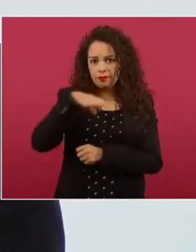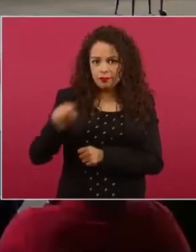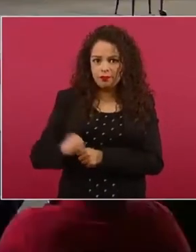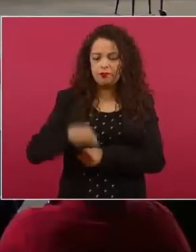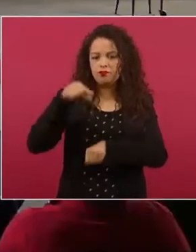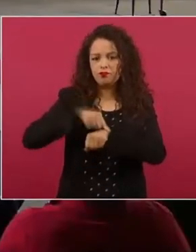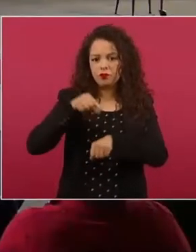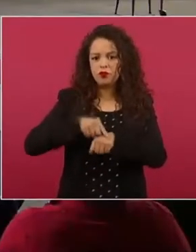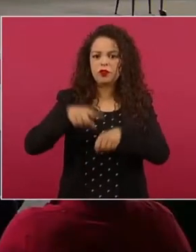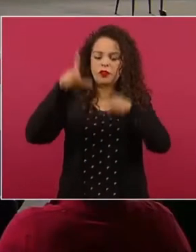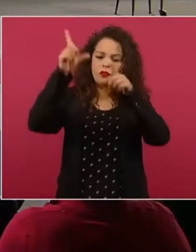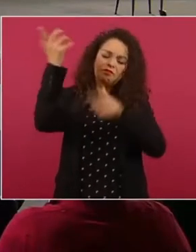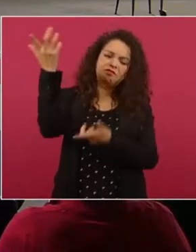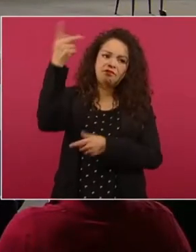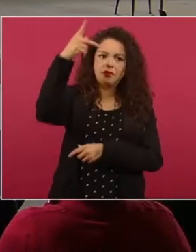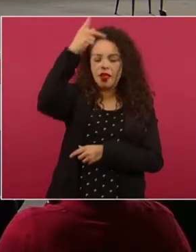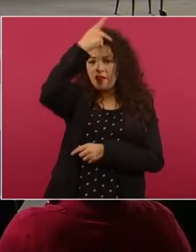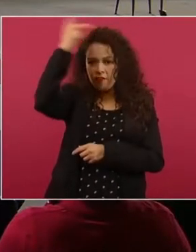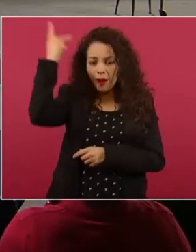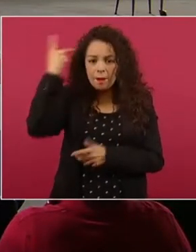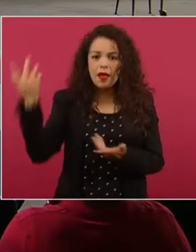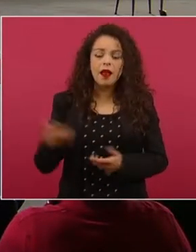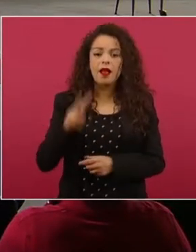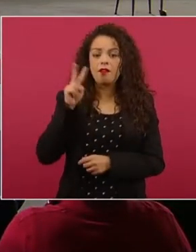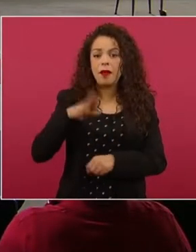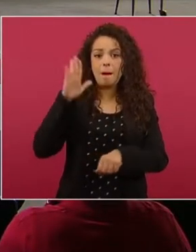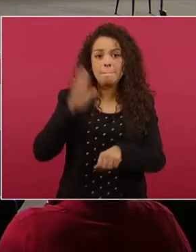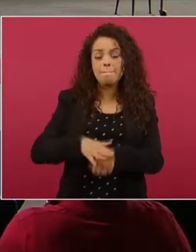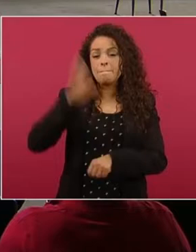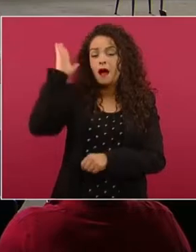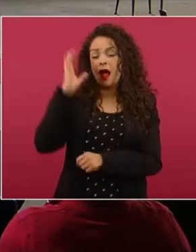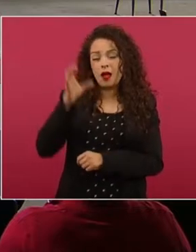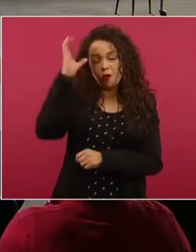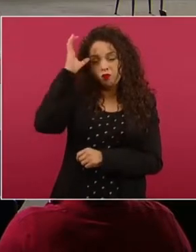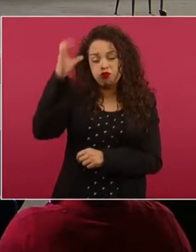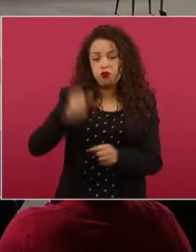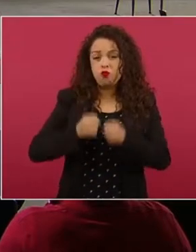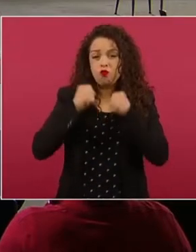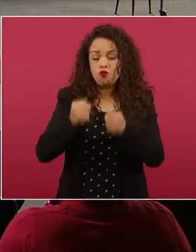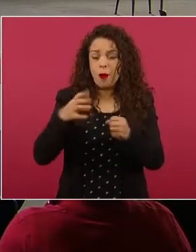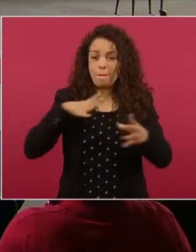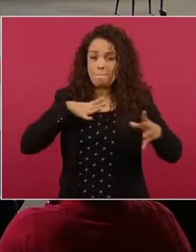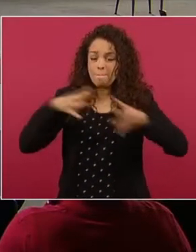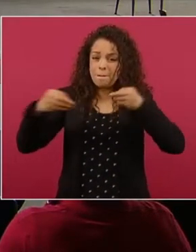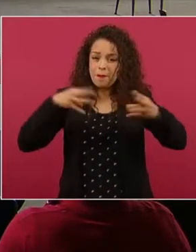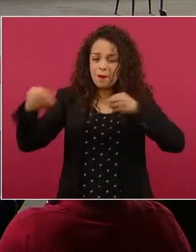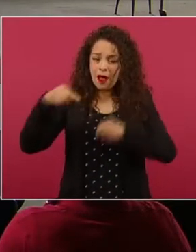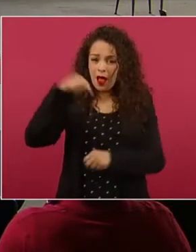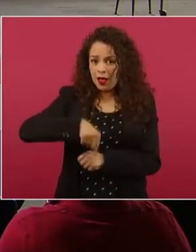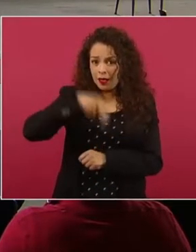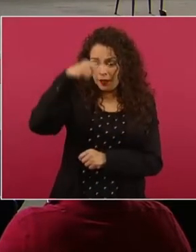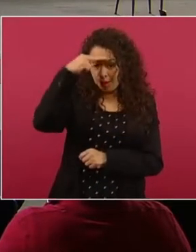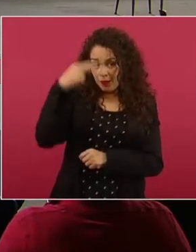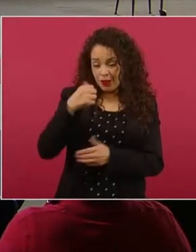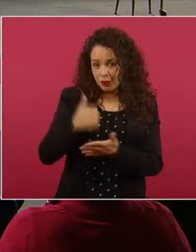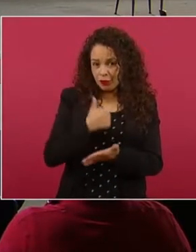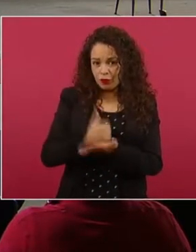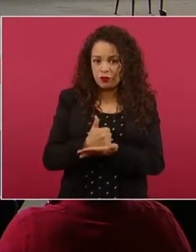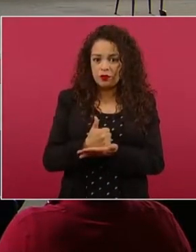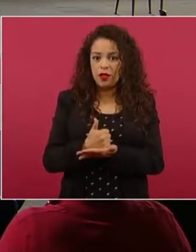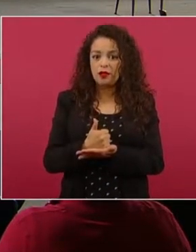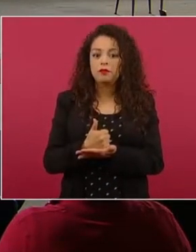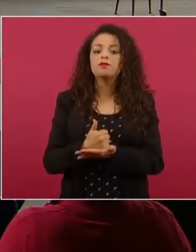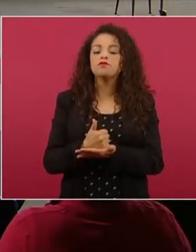los momentos más críticos de la pandemia en la Ciudad de México, recibió un bono como apoyo al alto